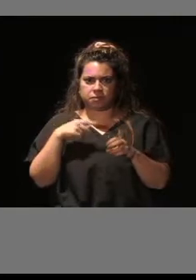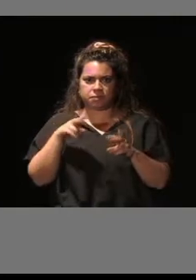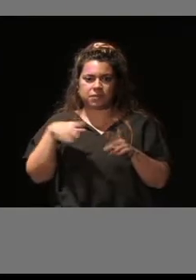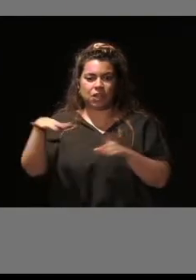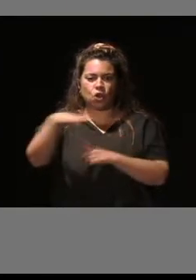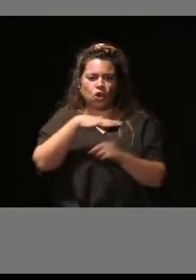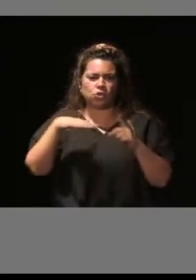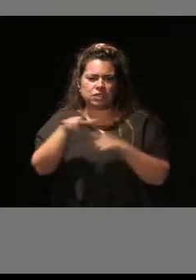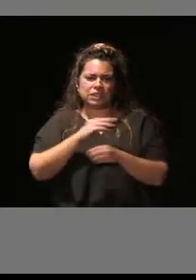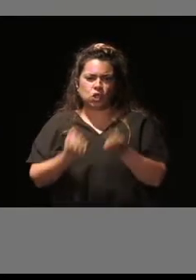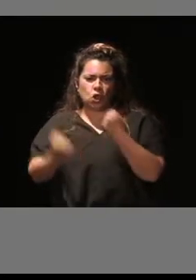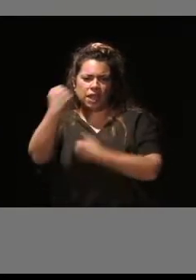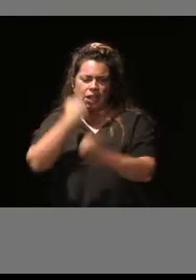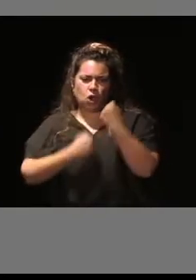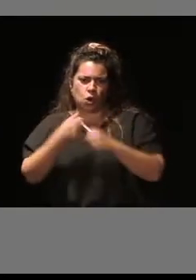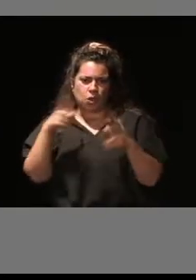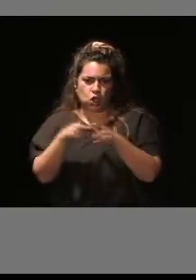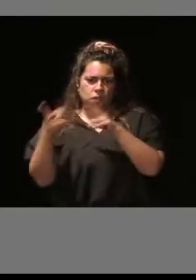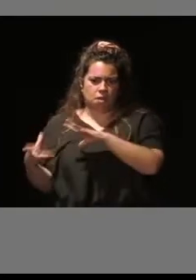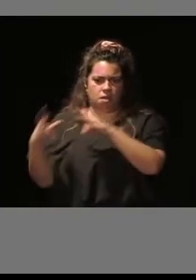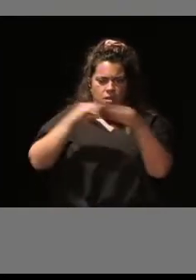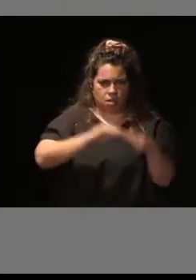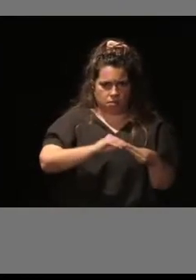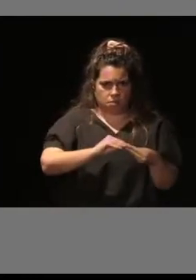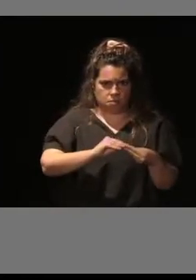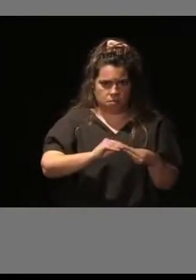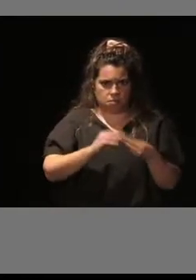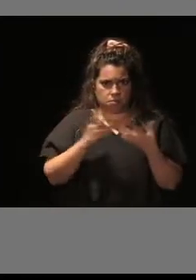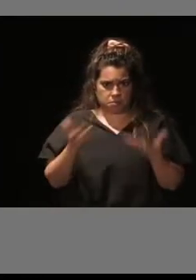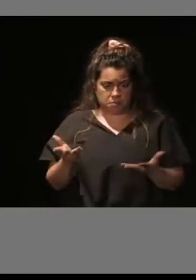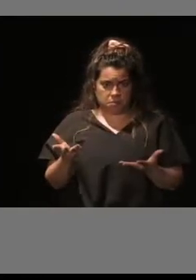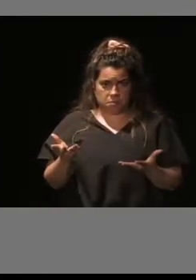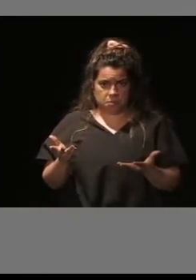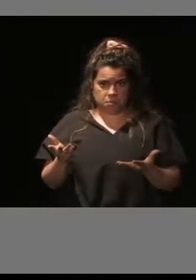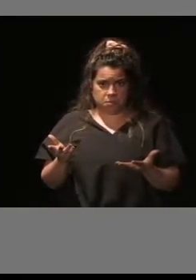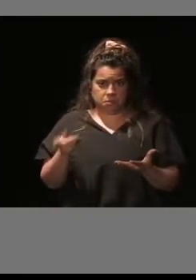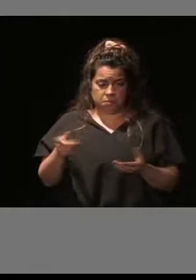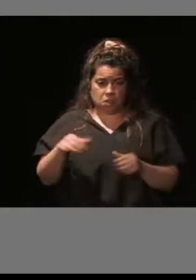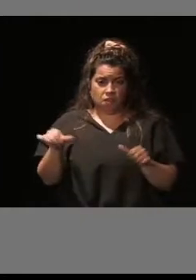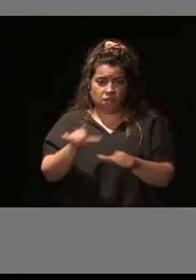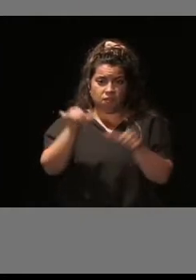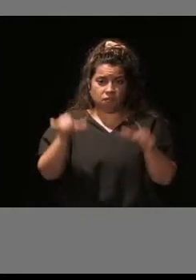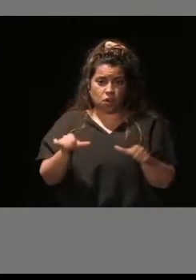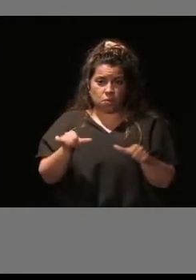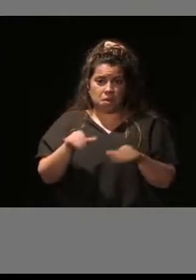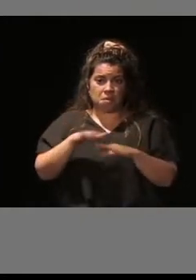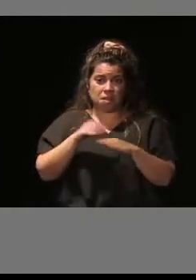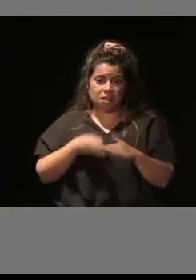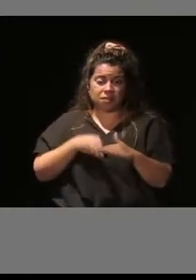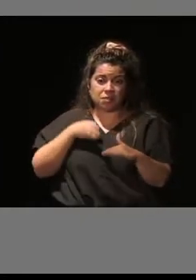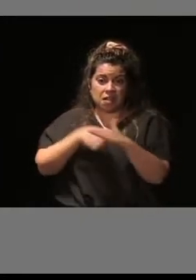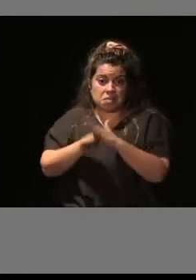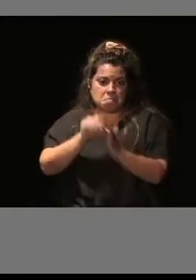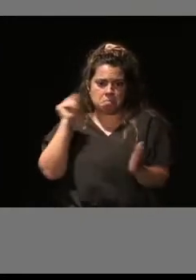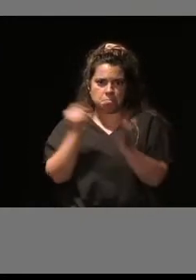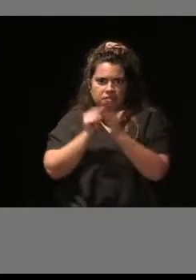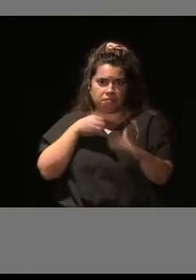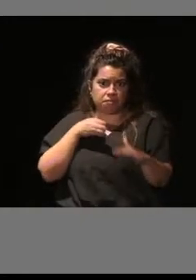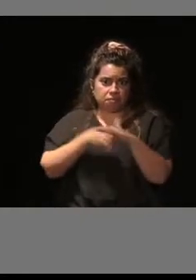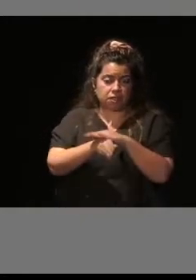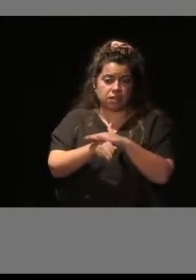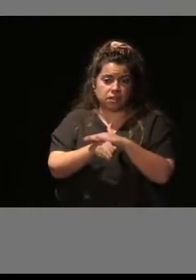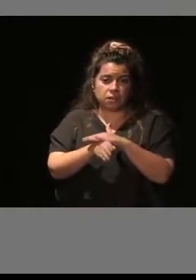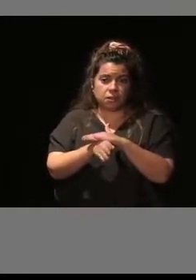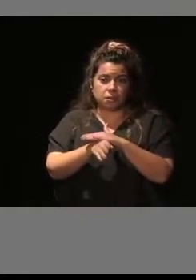económico y social. Así, pues es una manera de acceder de manera inmediata a todo